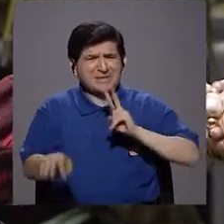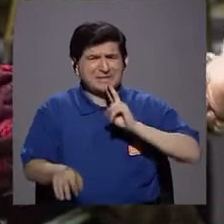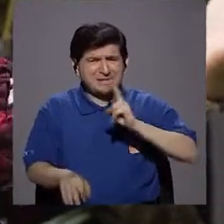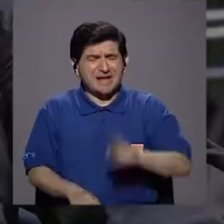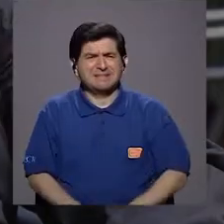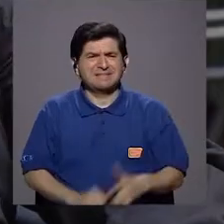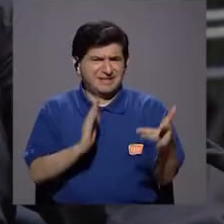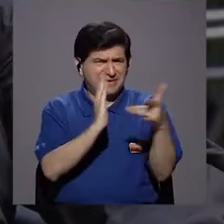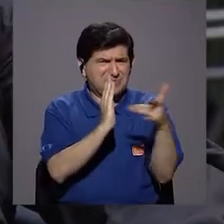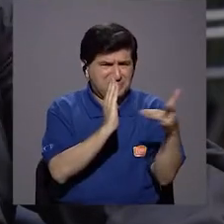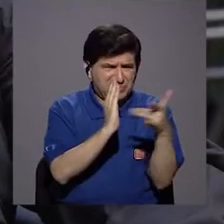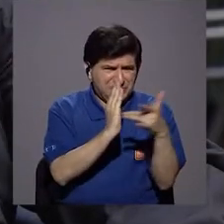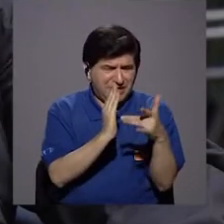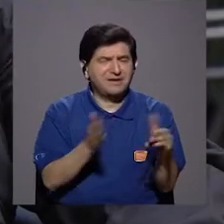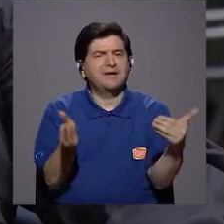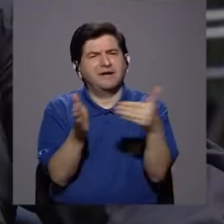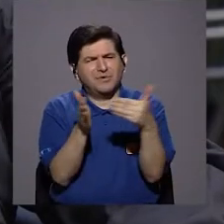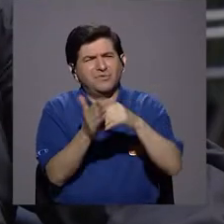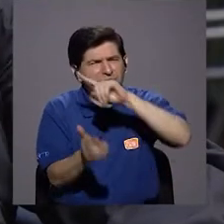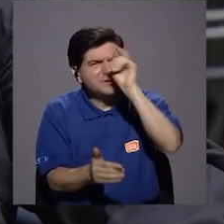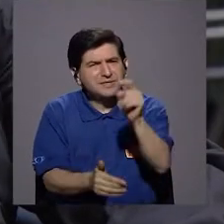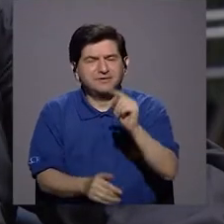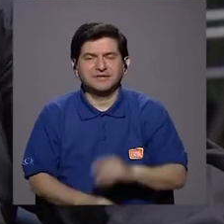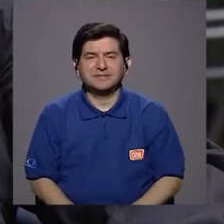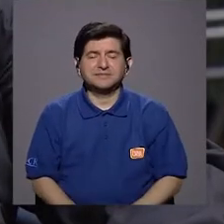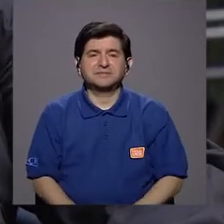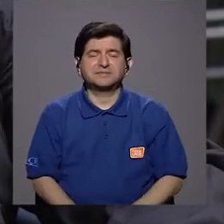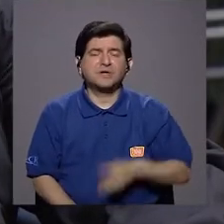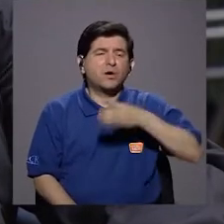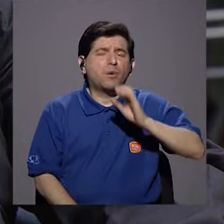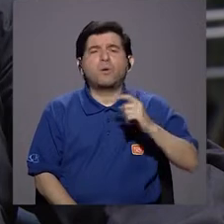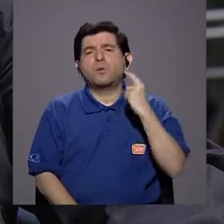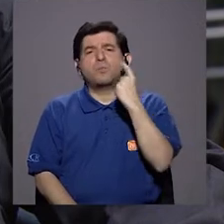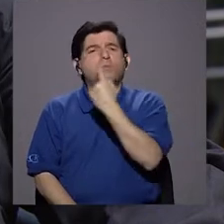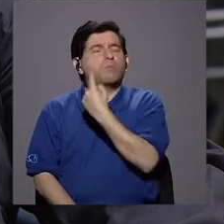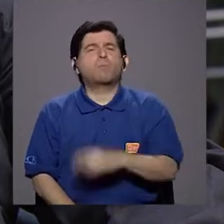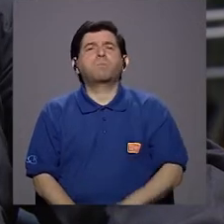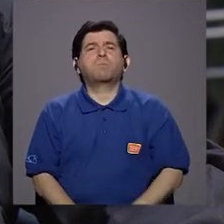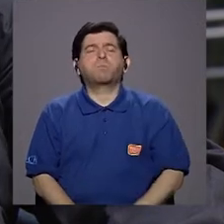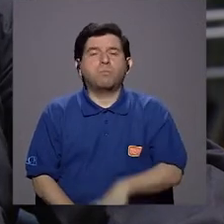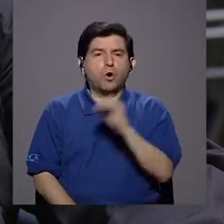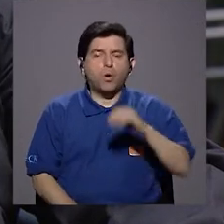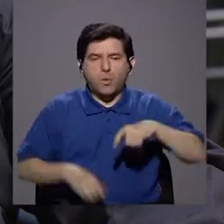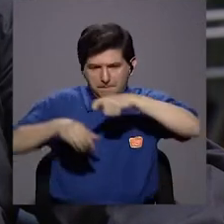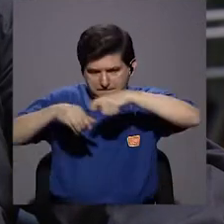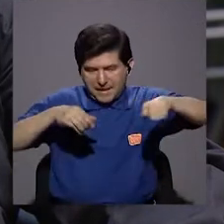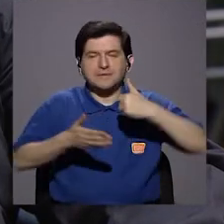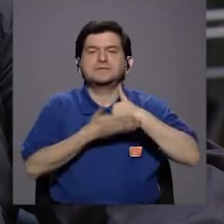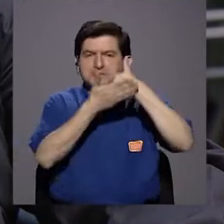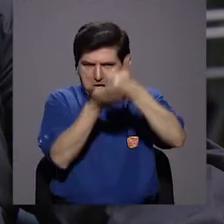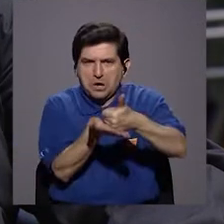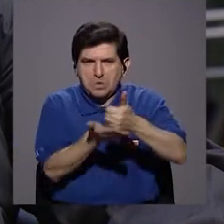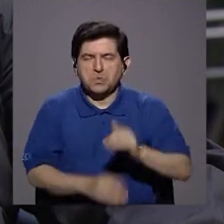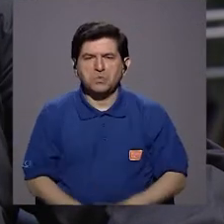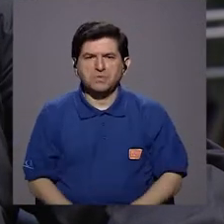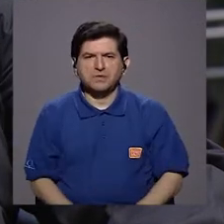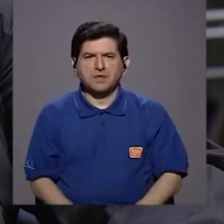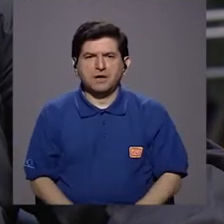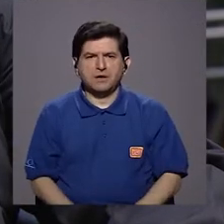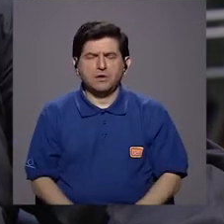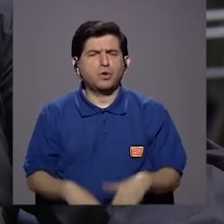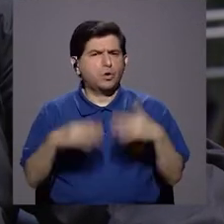importante como la técnica, vuelvo a... Mira, los enjuagues, la pasta, son coadyuvantes y tienen,